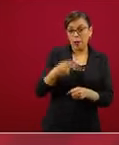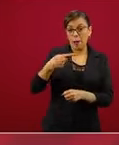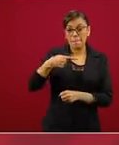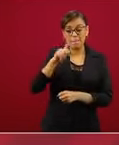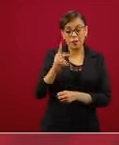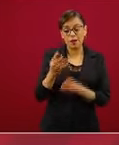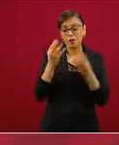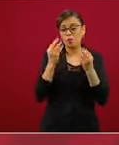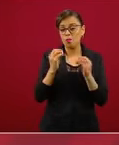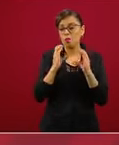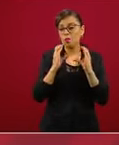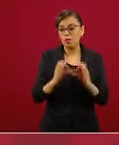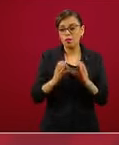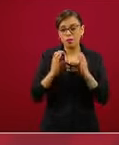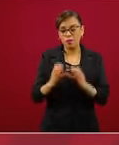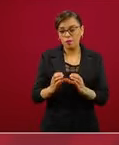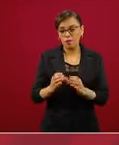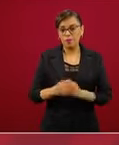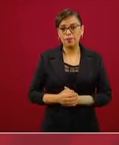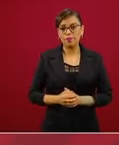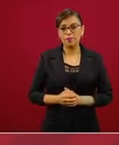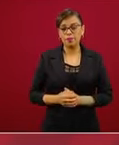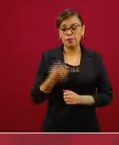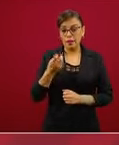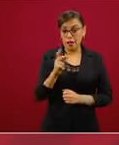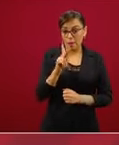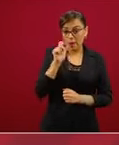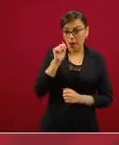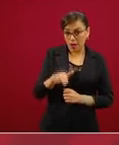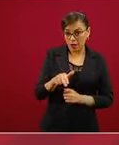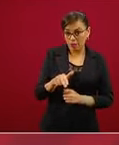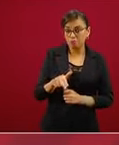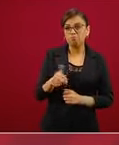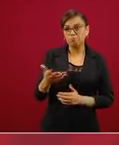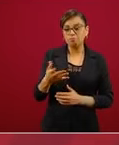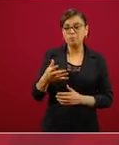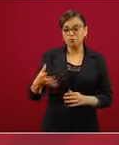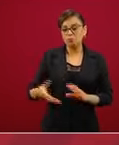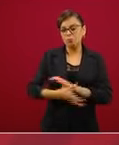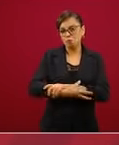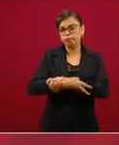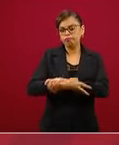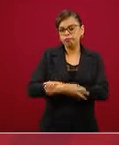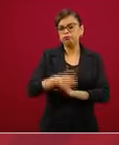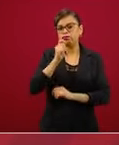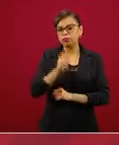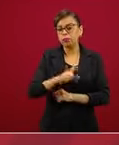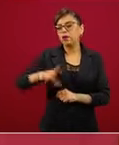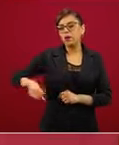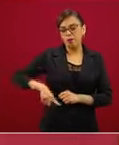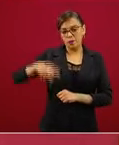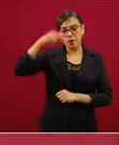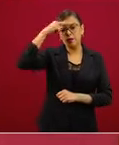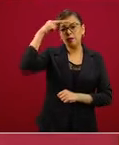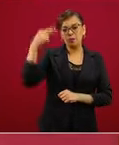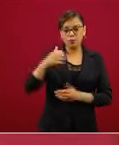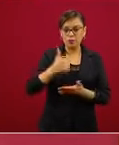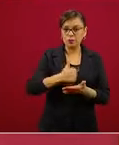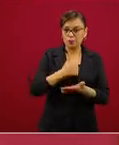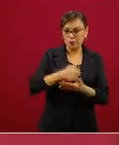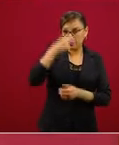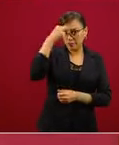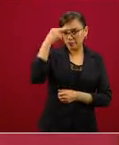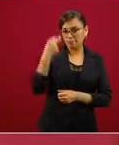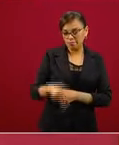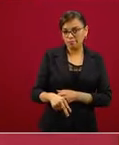se acaba de presentar, en este plan de retorno, trabajaremos de la mano con el gobierno de México, con el gobierno de la Ciudad de México,